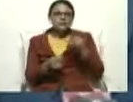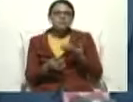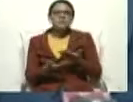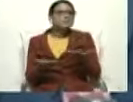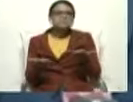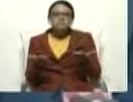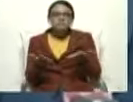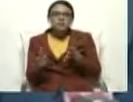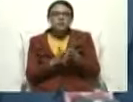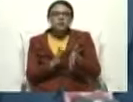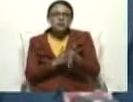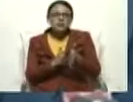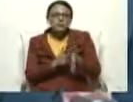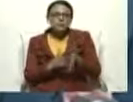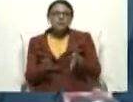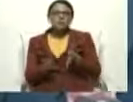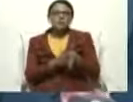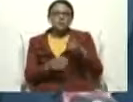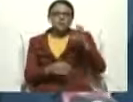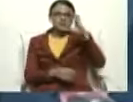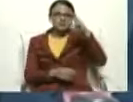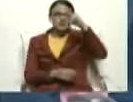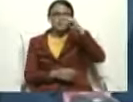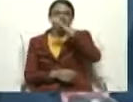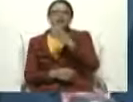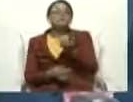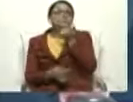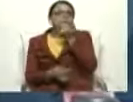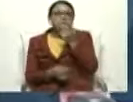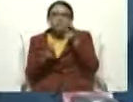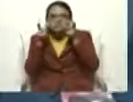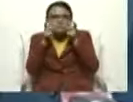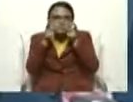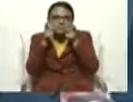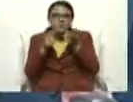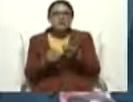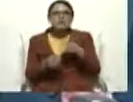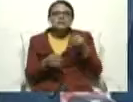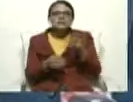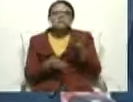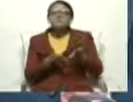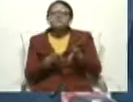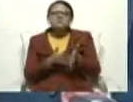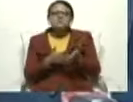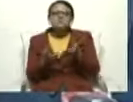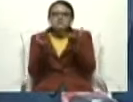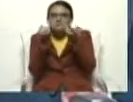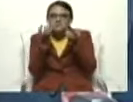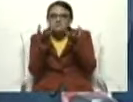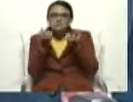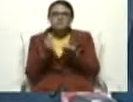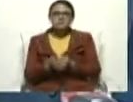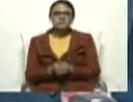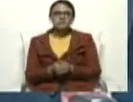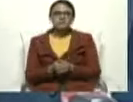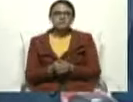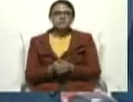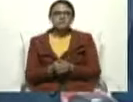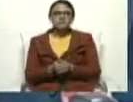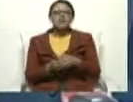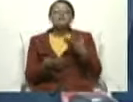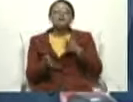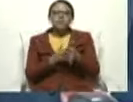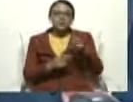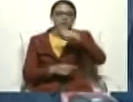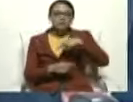lo que está ocurriendo en el Consejo Nacional Electoral. ...y que ha seguido todo lo que se ha informado para